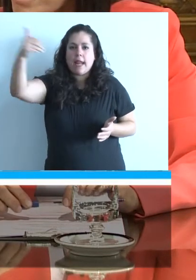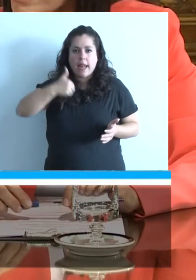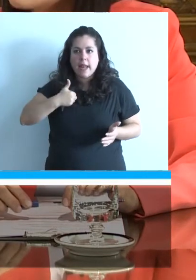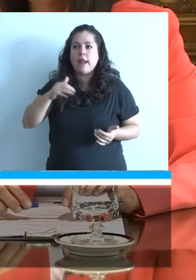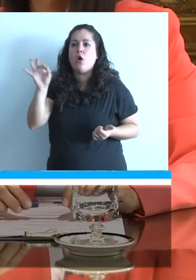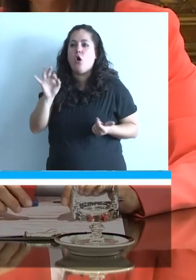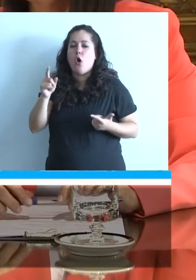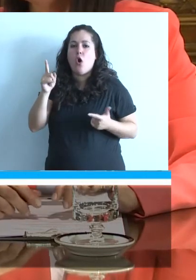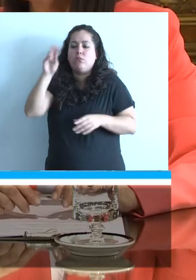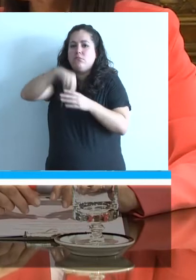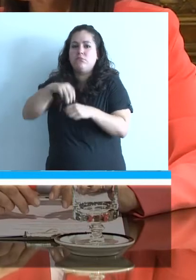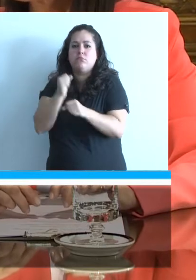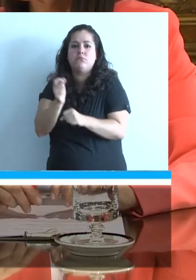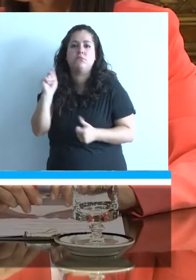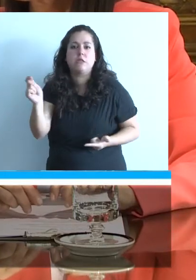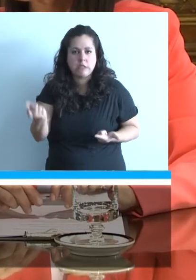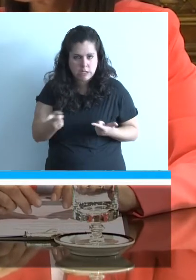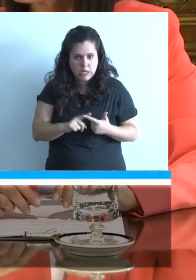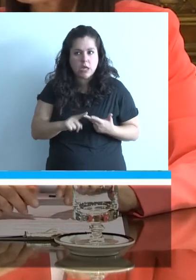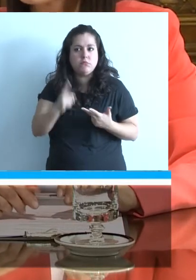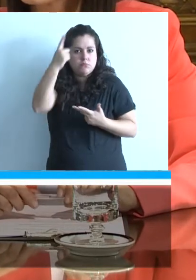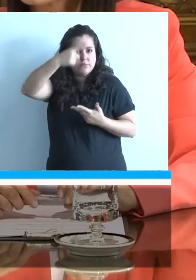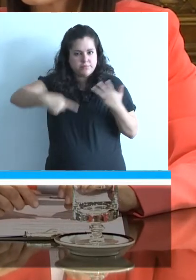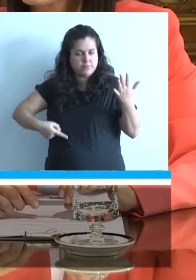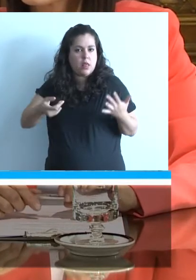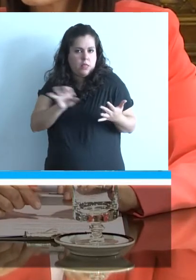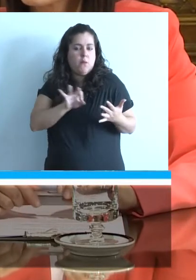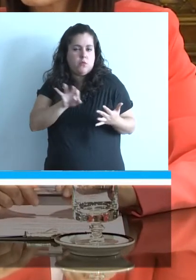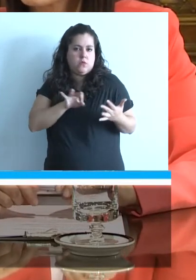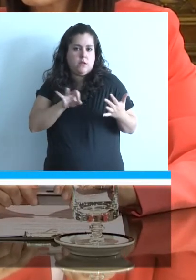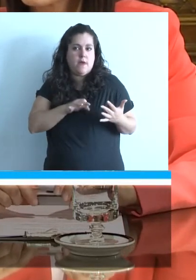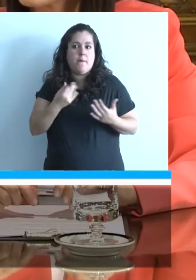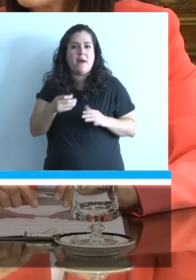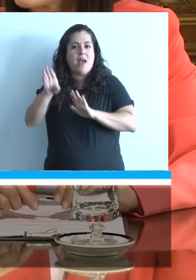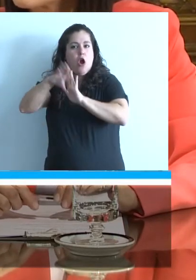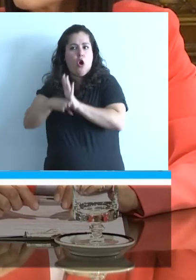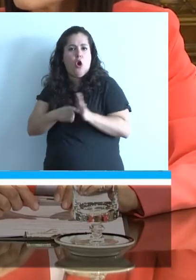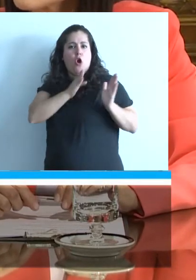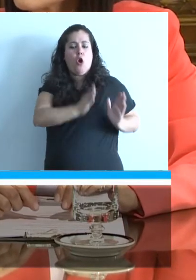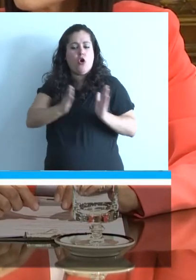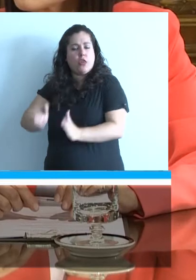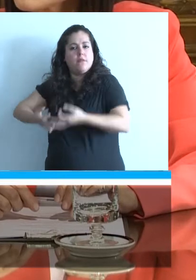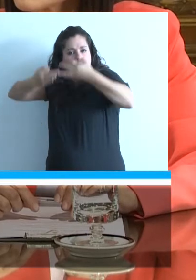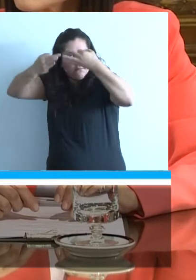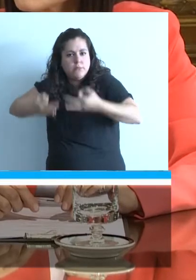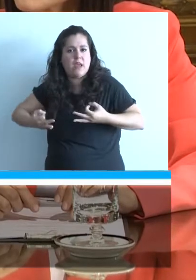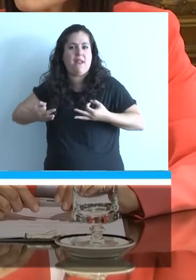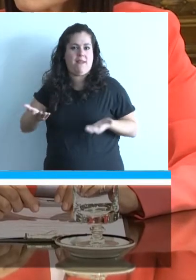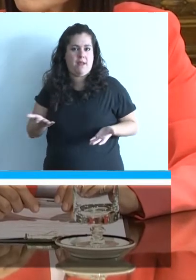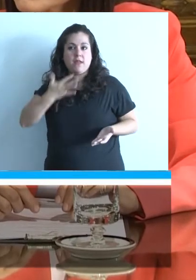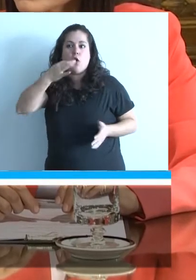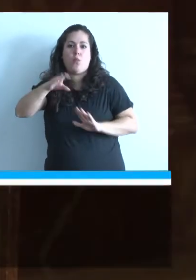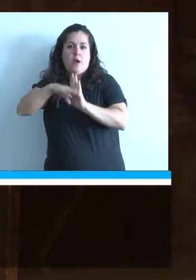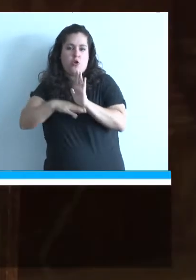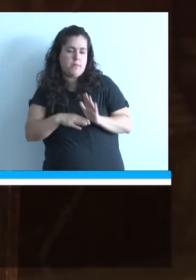o como los que, digamos, hoteles, hostels, de distintos niveles, estén en un orden, fundamentalmente,